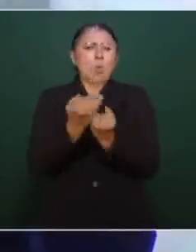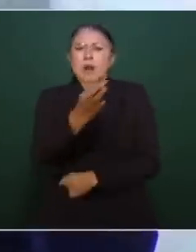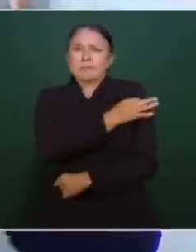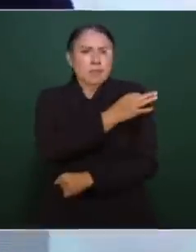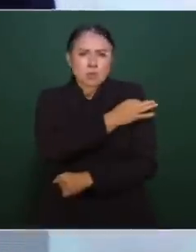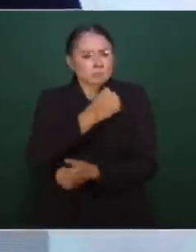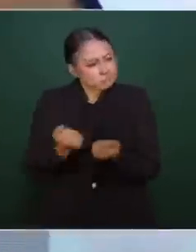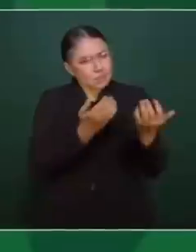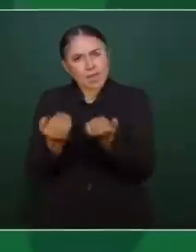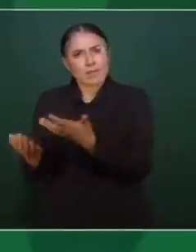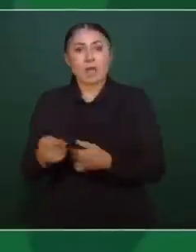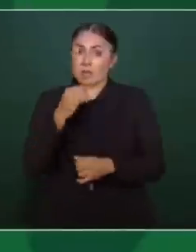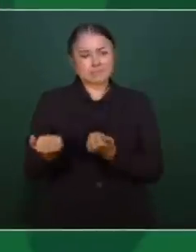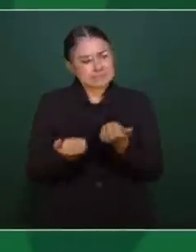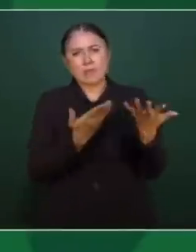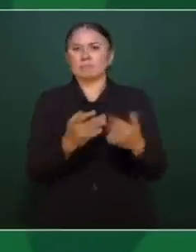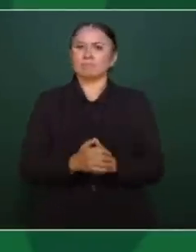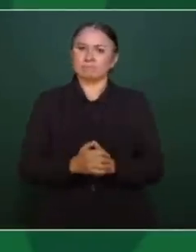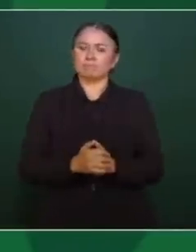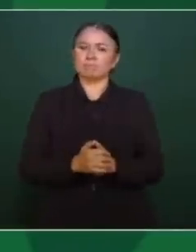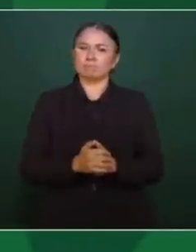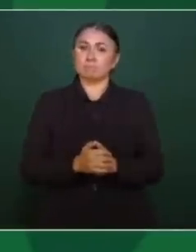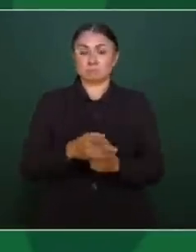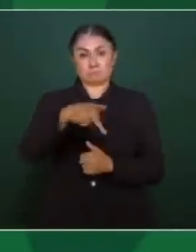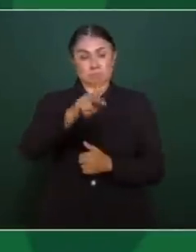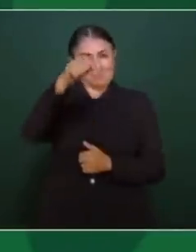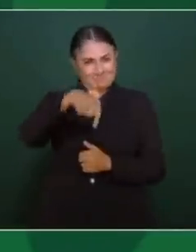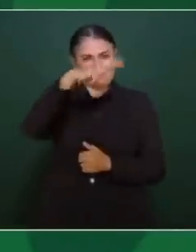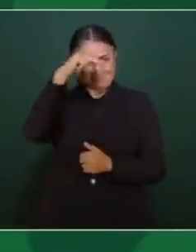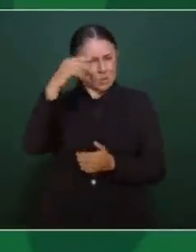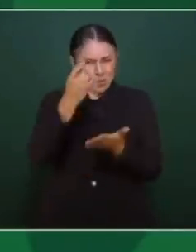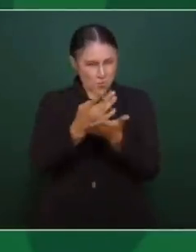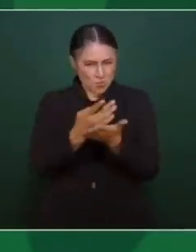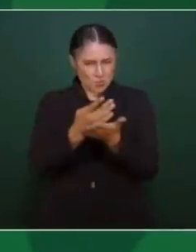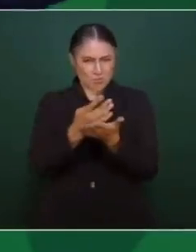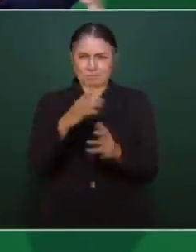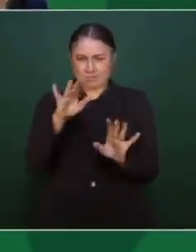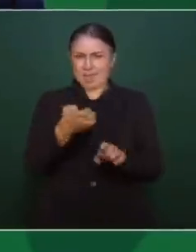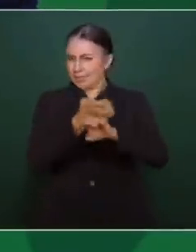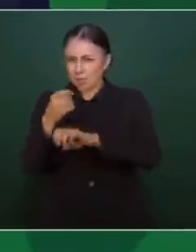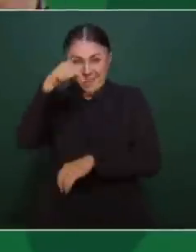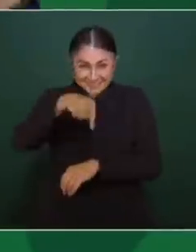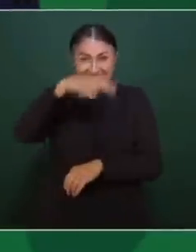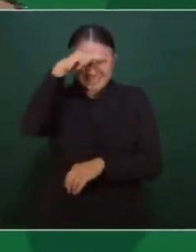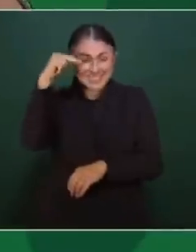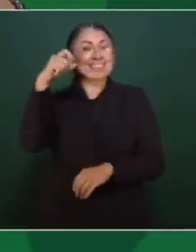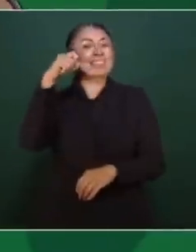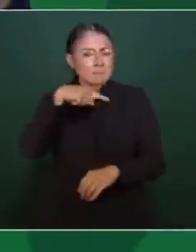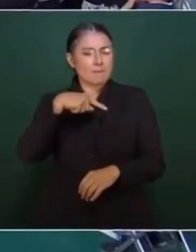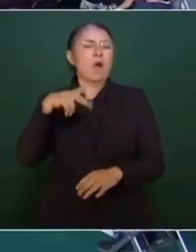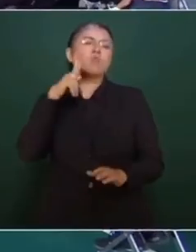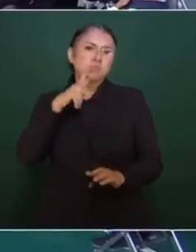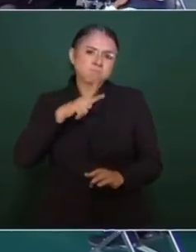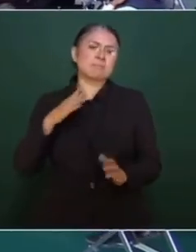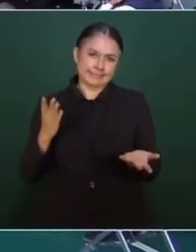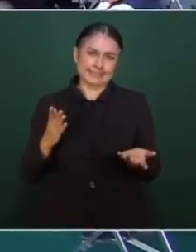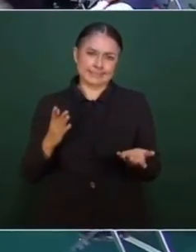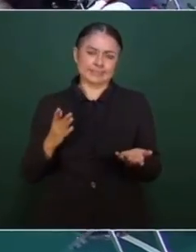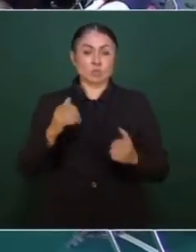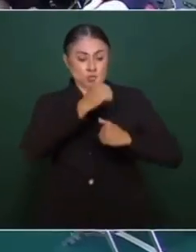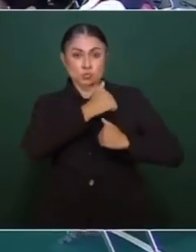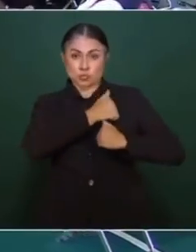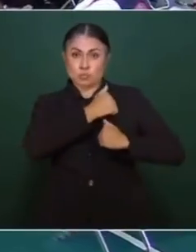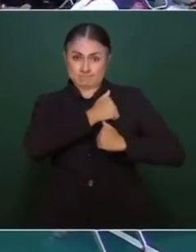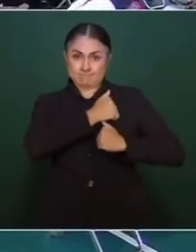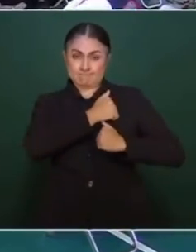se van a distribuir todos los medicamentos. Pero aquí en Nayarit no sólo va a ser la distribución hasta los estados. Aquí empezamos, y es un ensayo, para que las Fuerzas